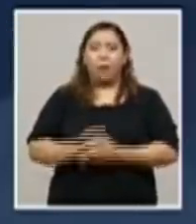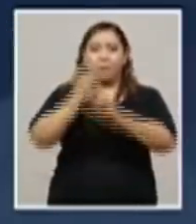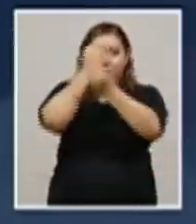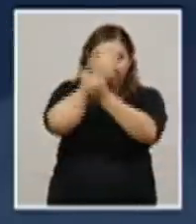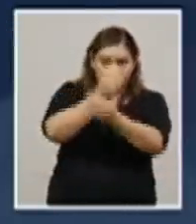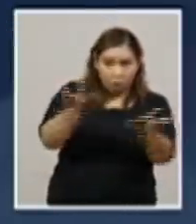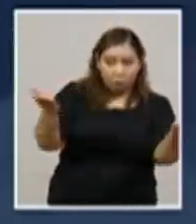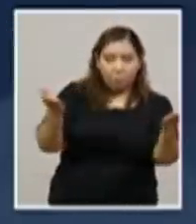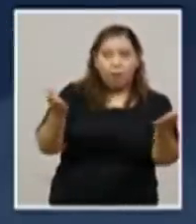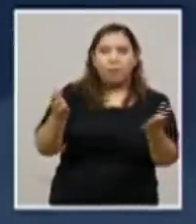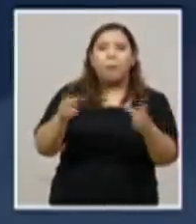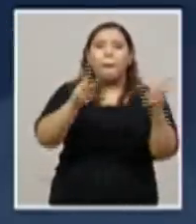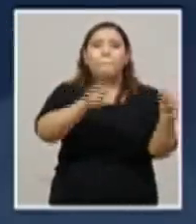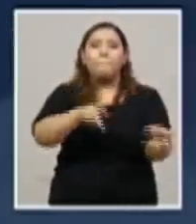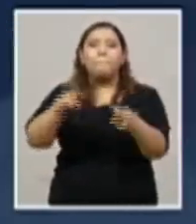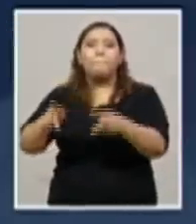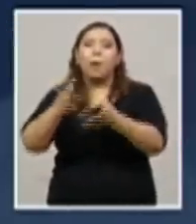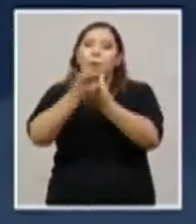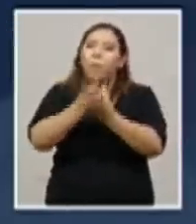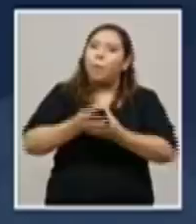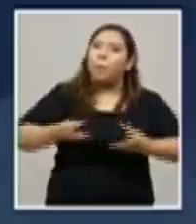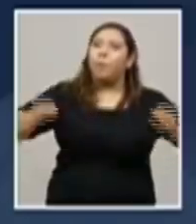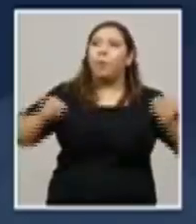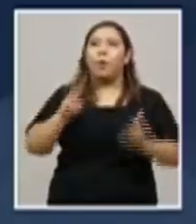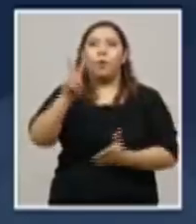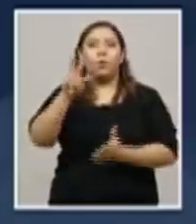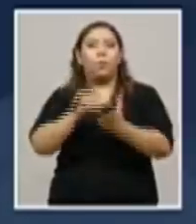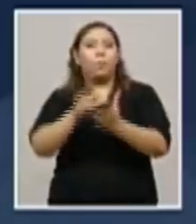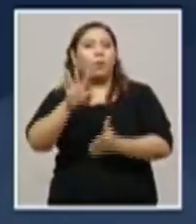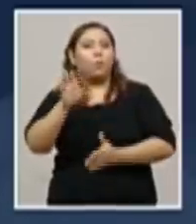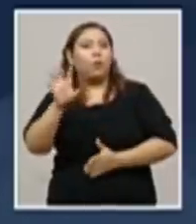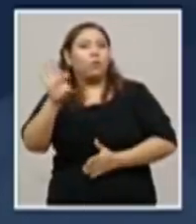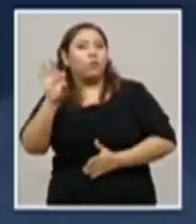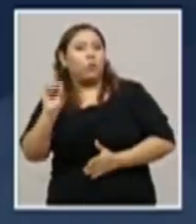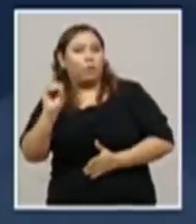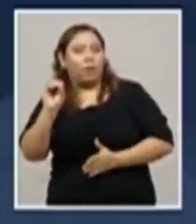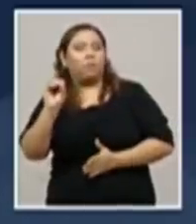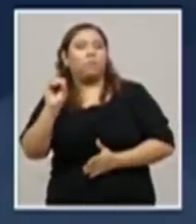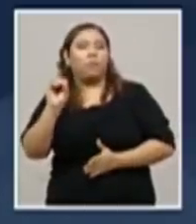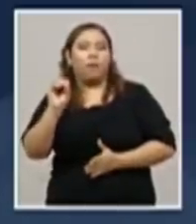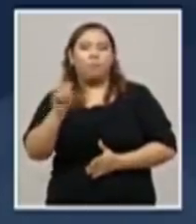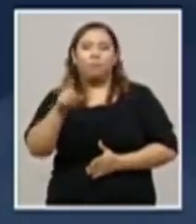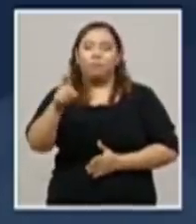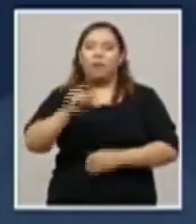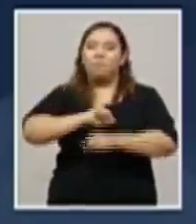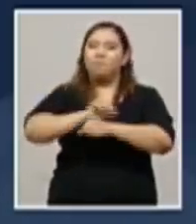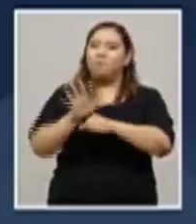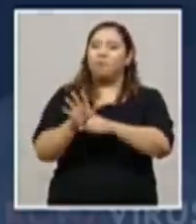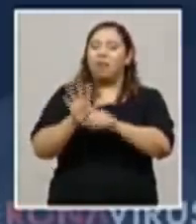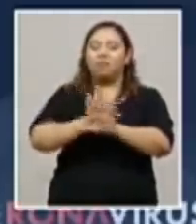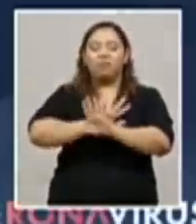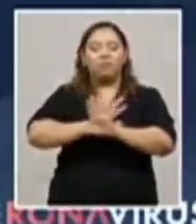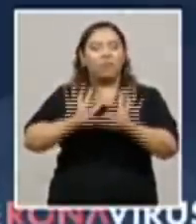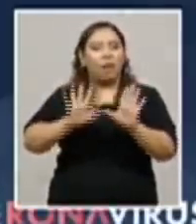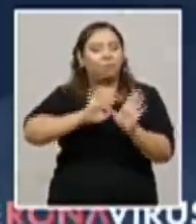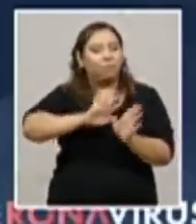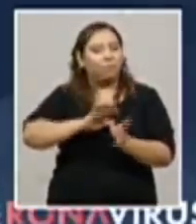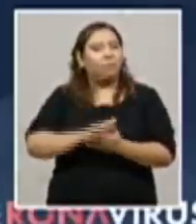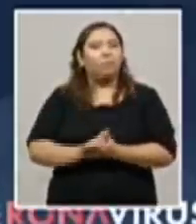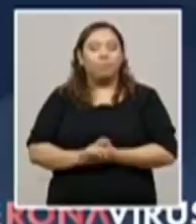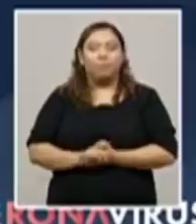con ustedes un total de 2,490 pacientes recuperados que han logrado vencer el COVID-19 en nuestro país.